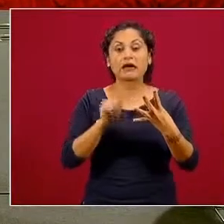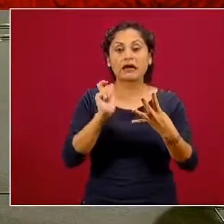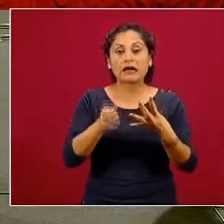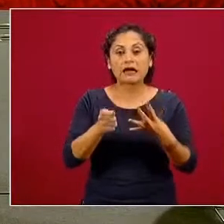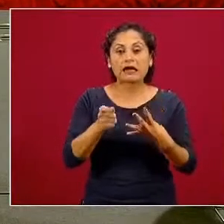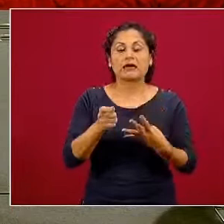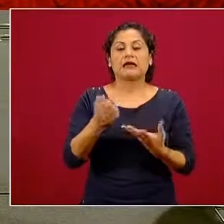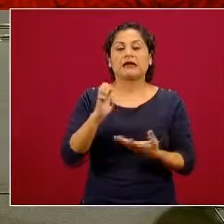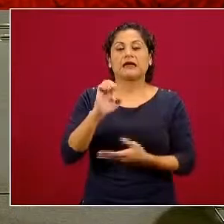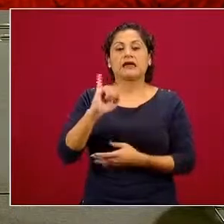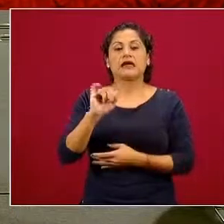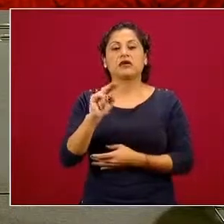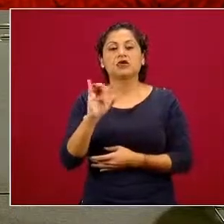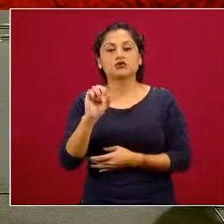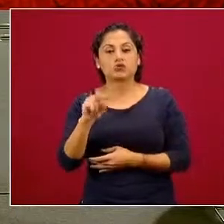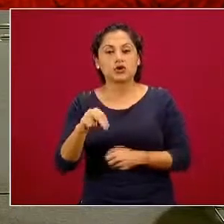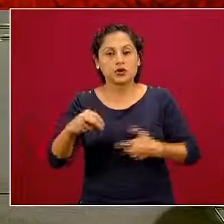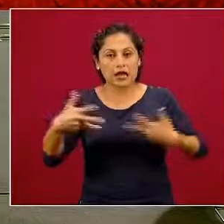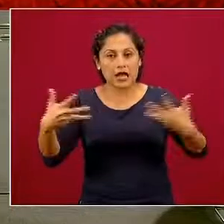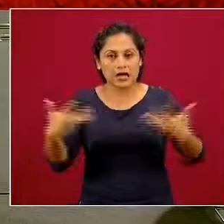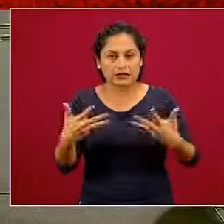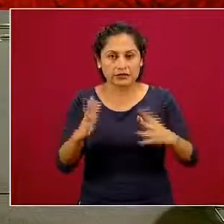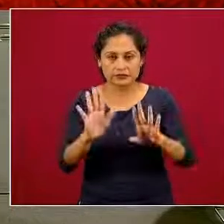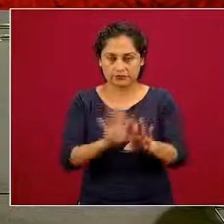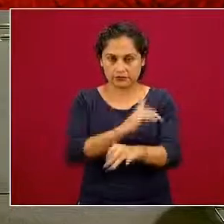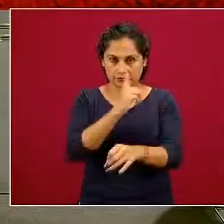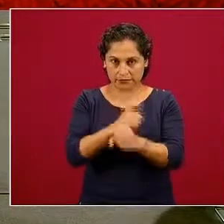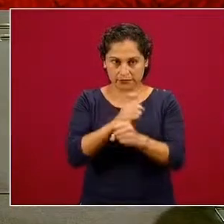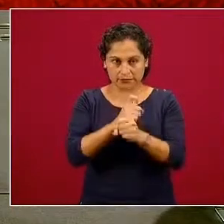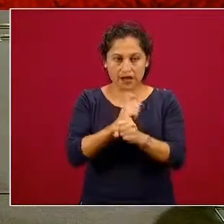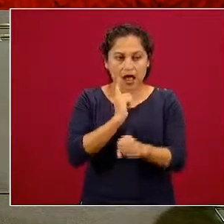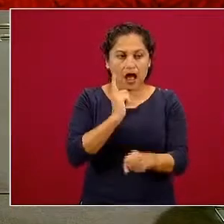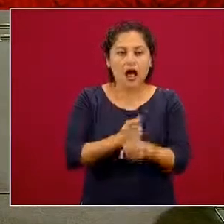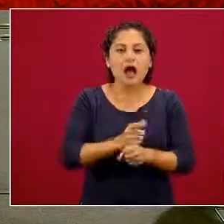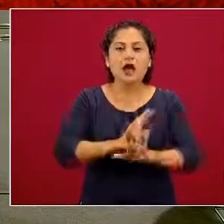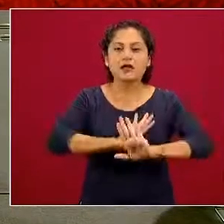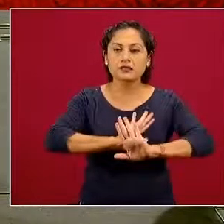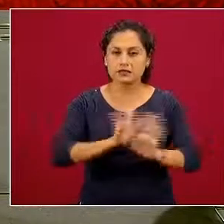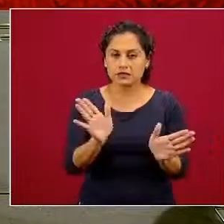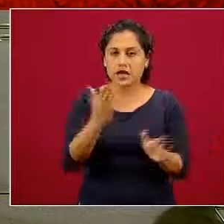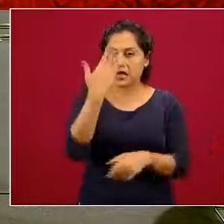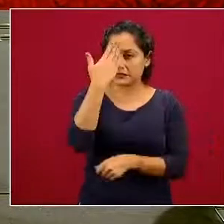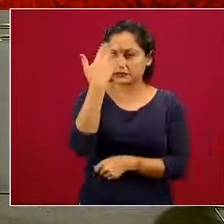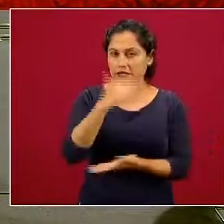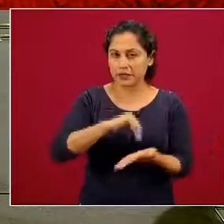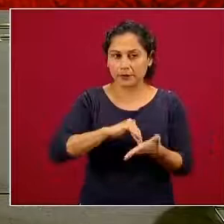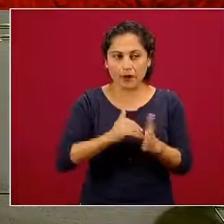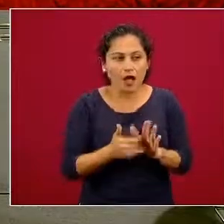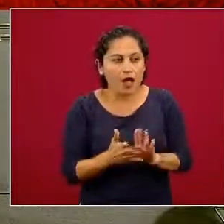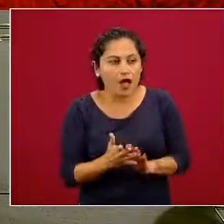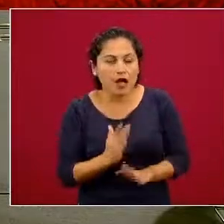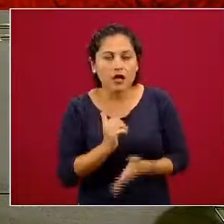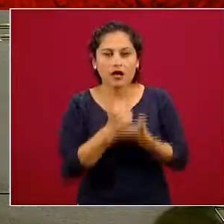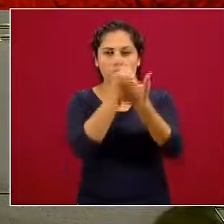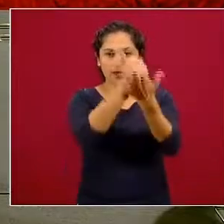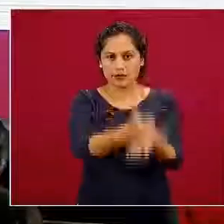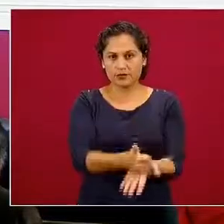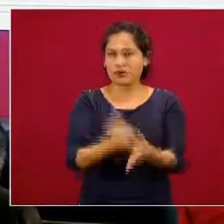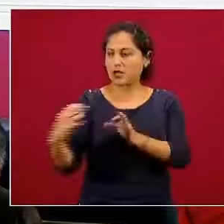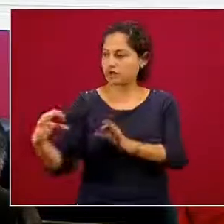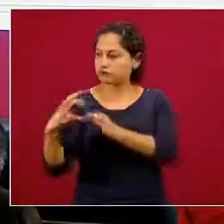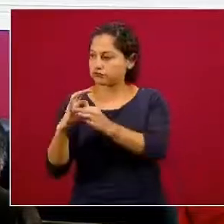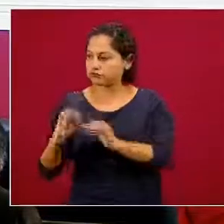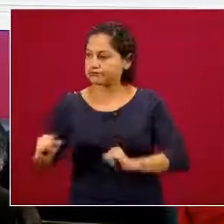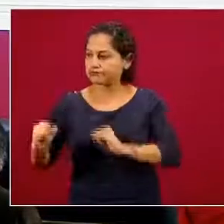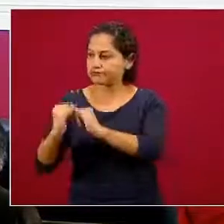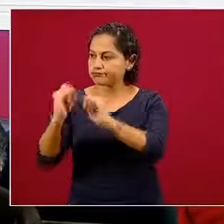Una vez que ya detectamos cuáles son las estrategias adecuadas, que estamos vinculados con las diferentes dependencias,